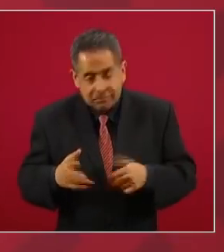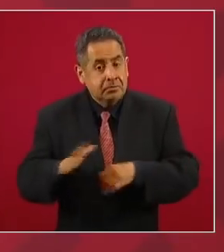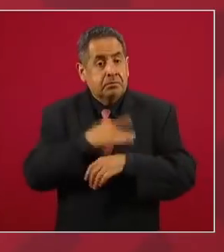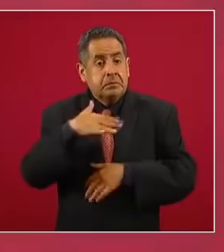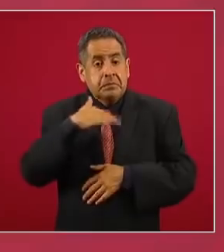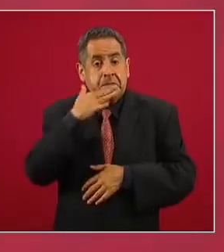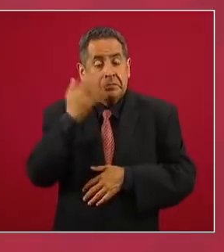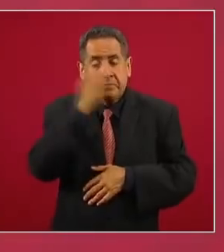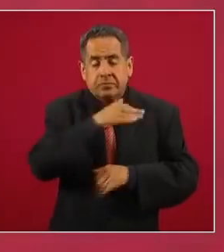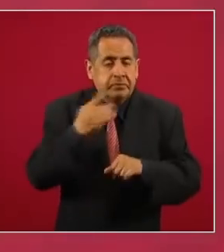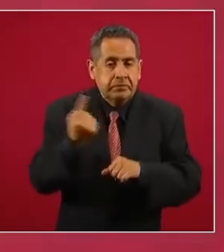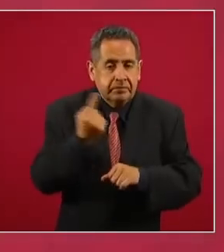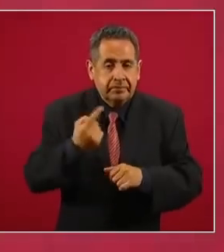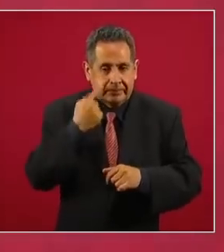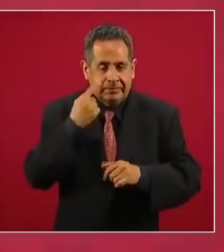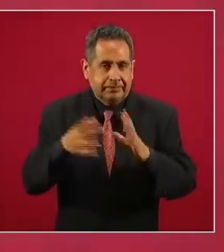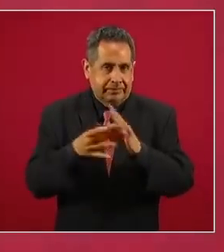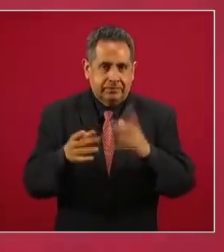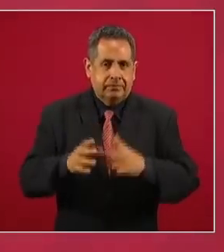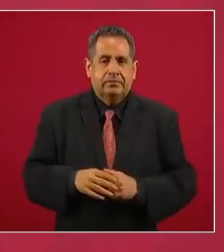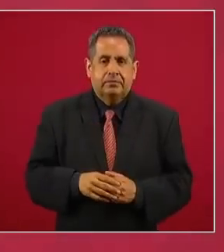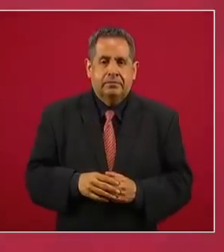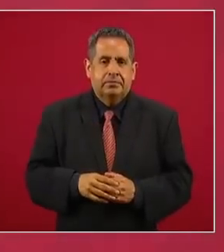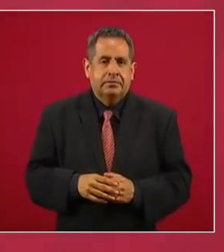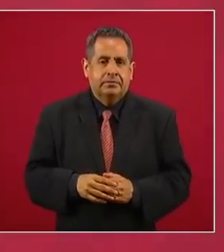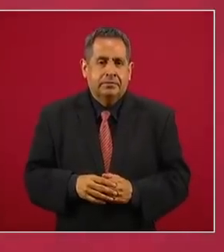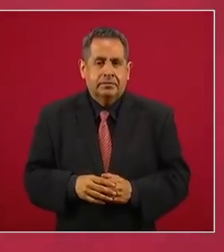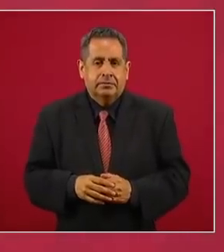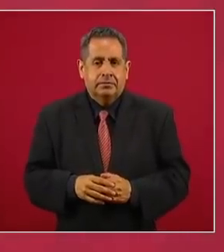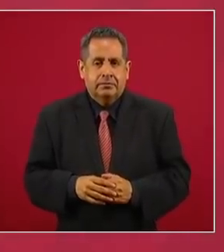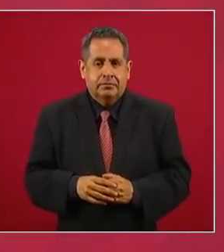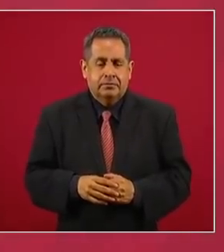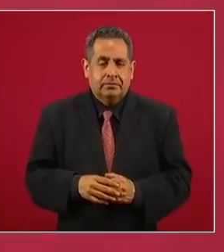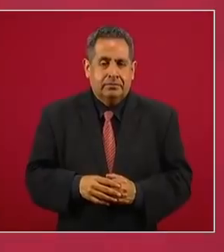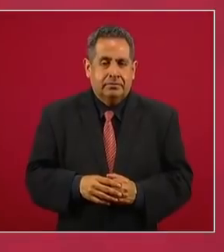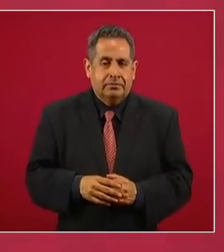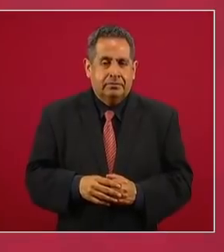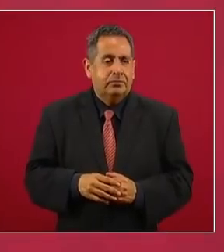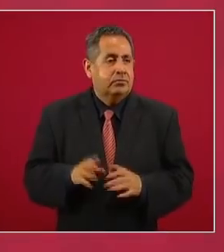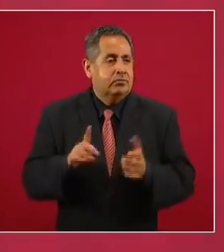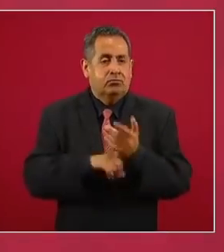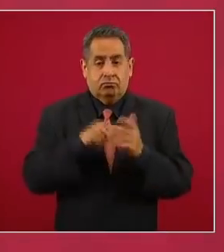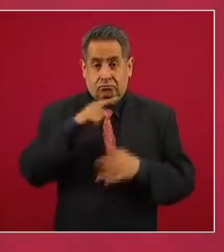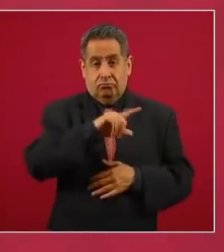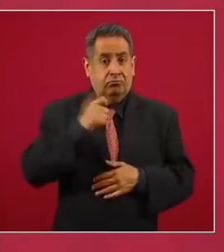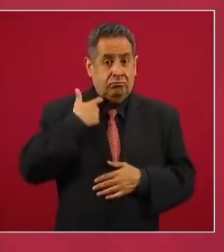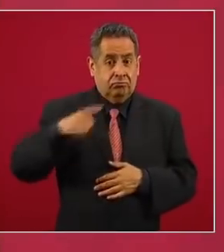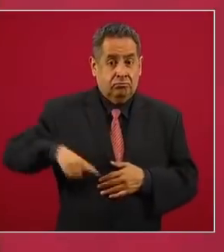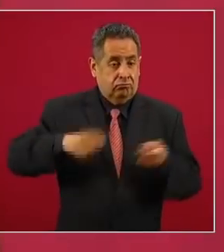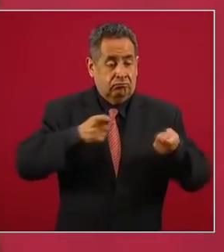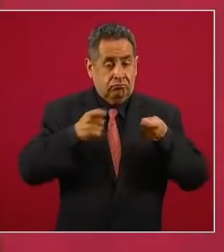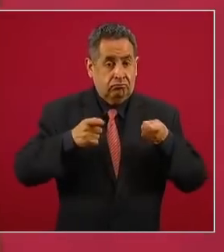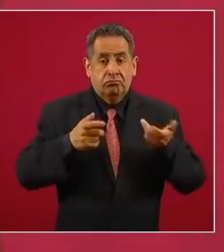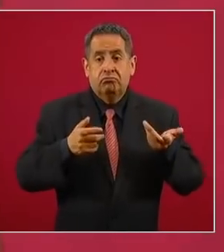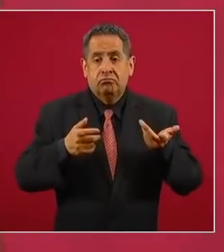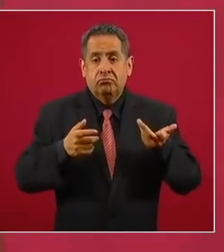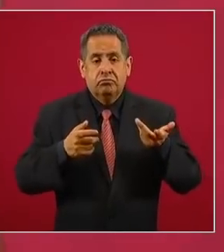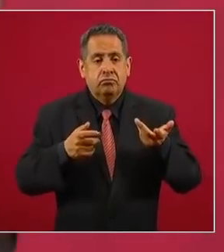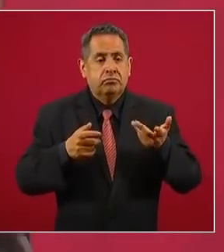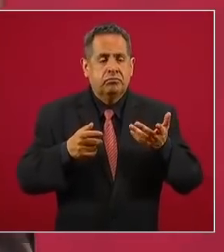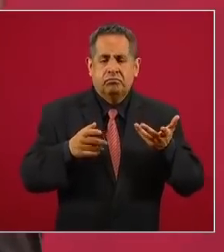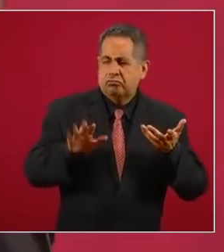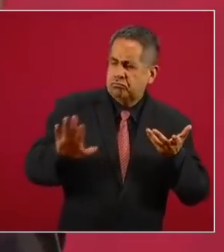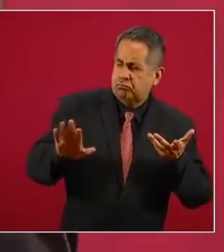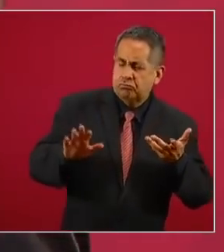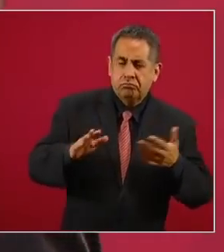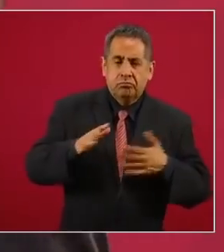el régimen iba a permitir que un Estado